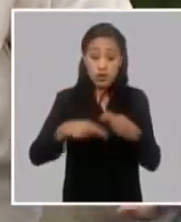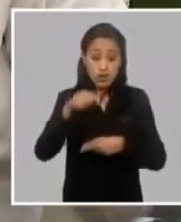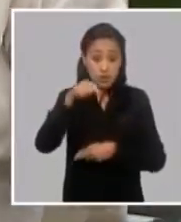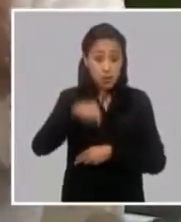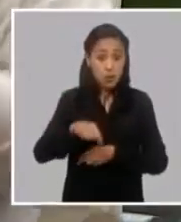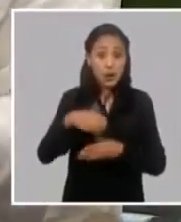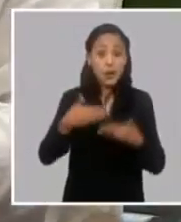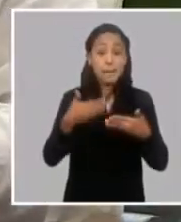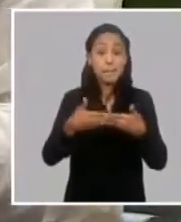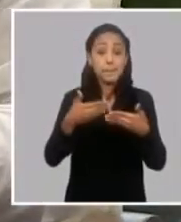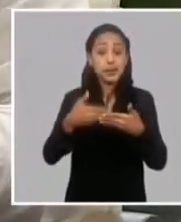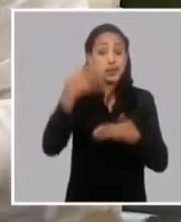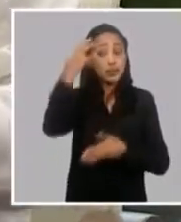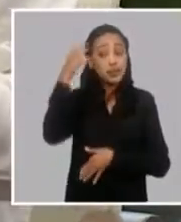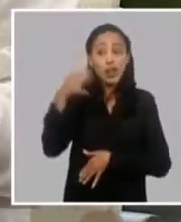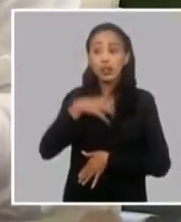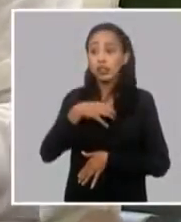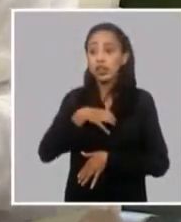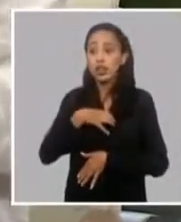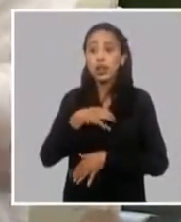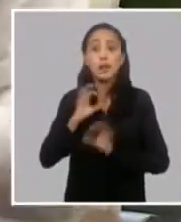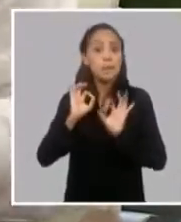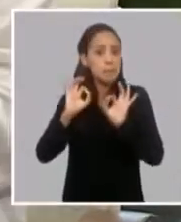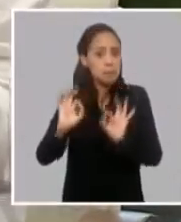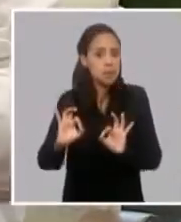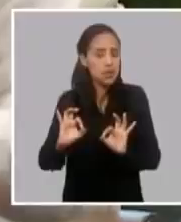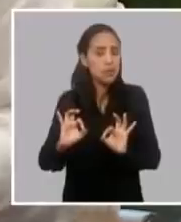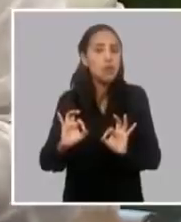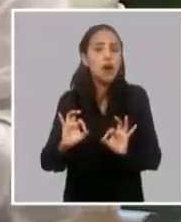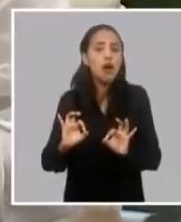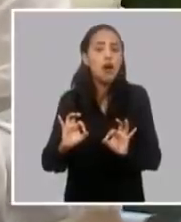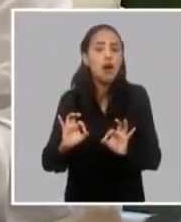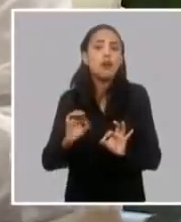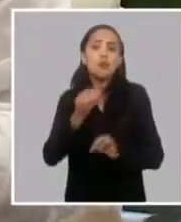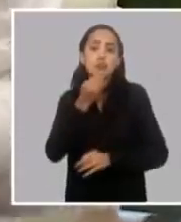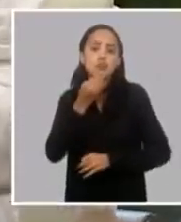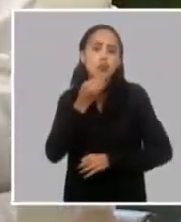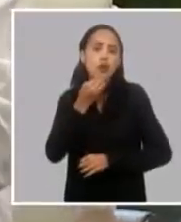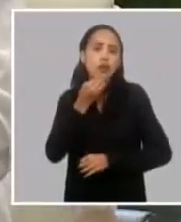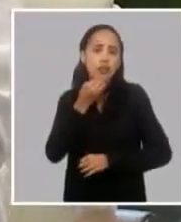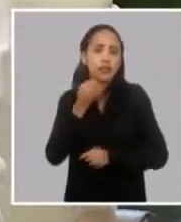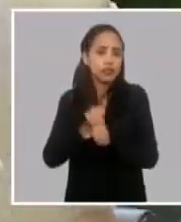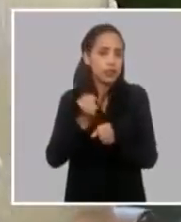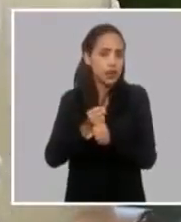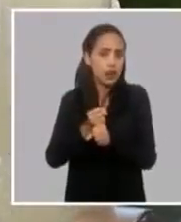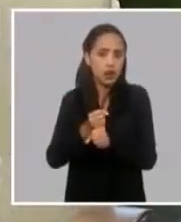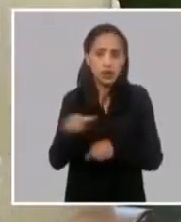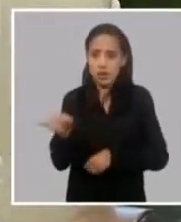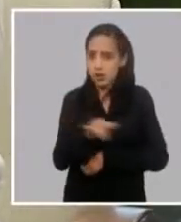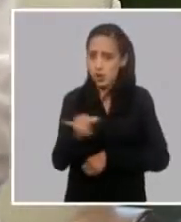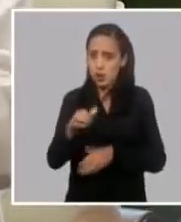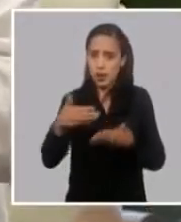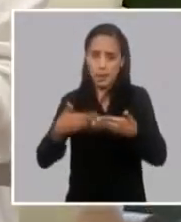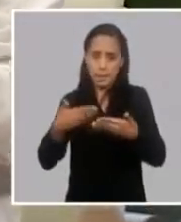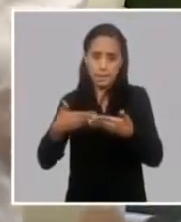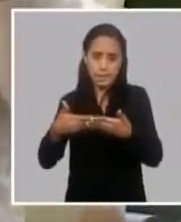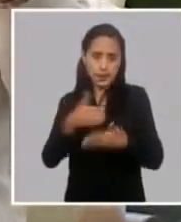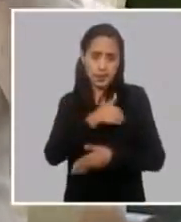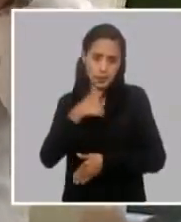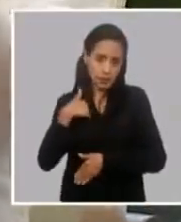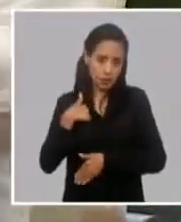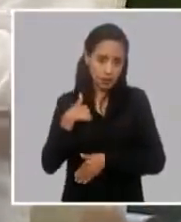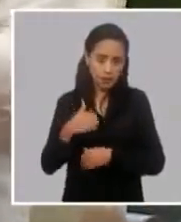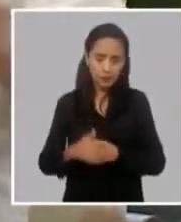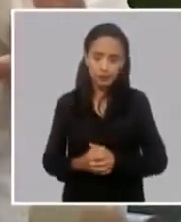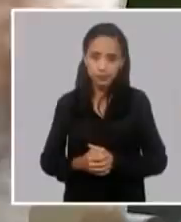empresa estatal tiene la misma vamos a decir la misma autonomía o el mismo sistema de gestión que la micro pequeña y mediana empresa privada no es la